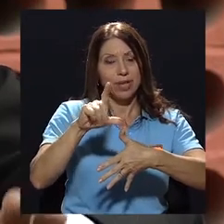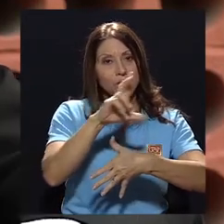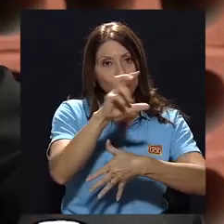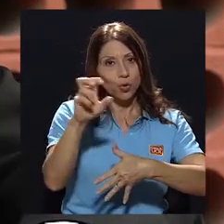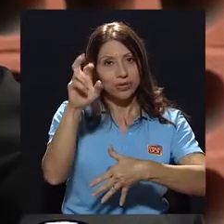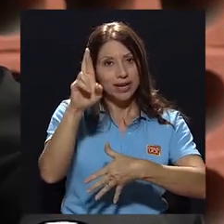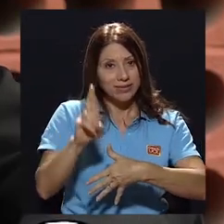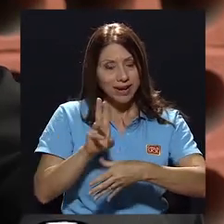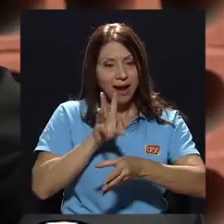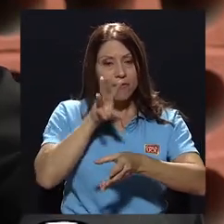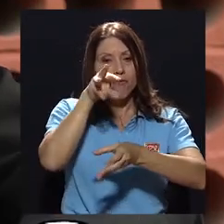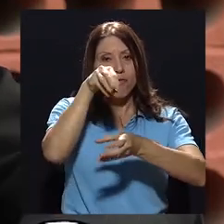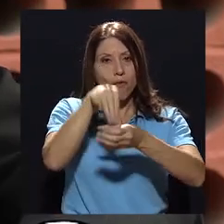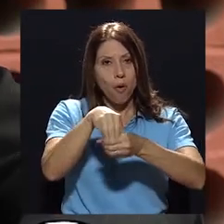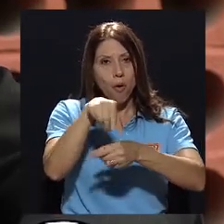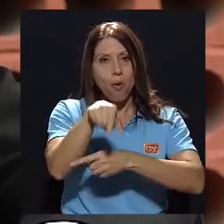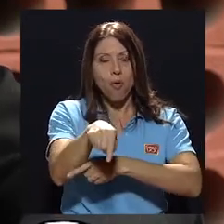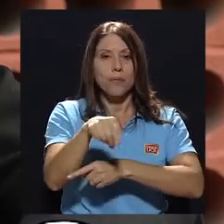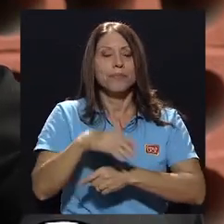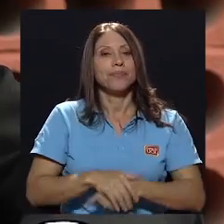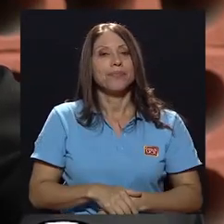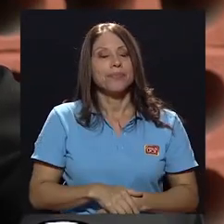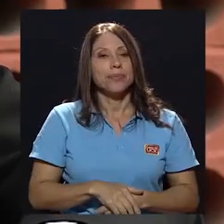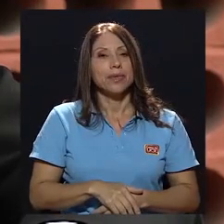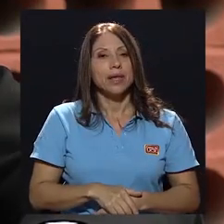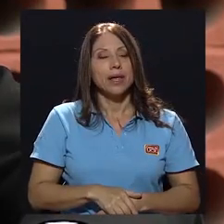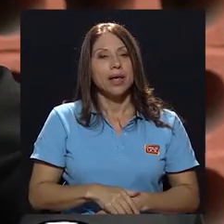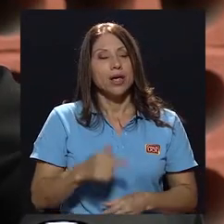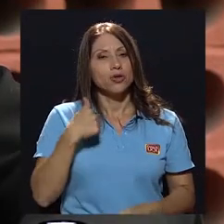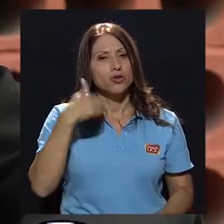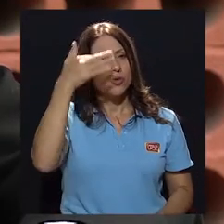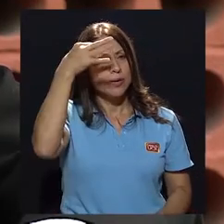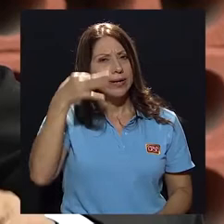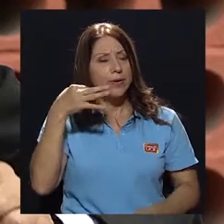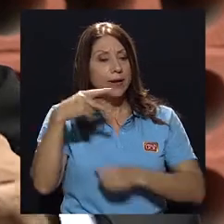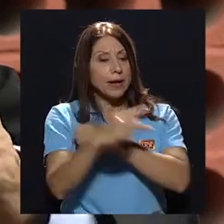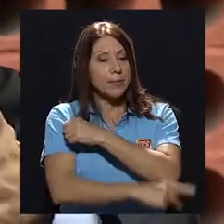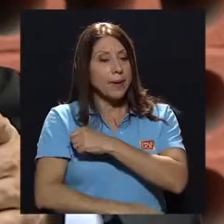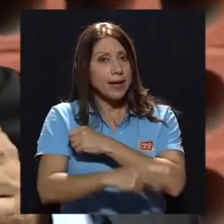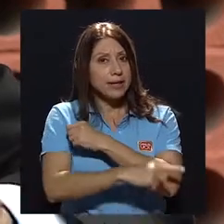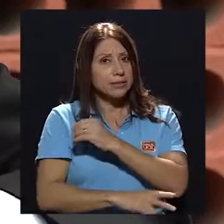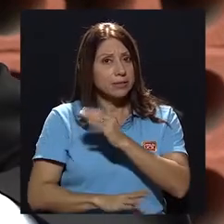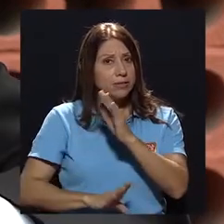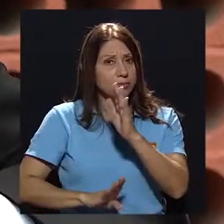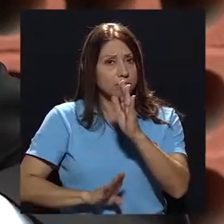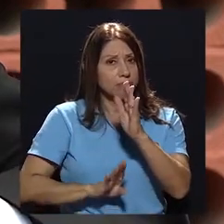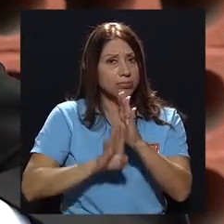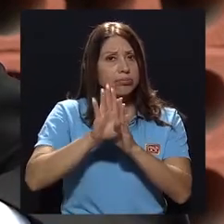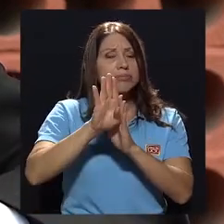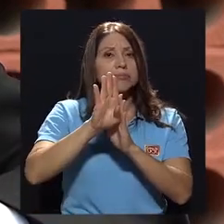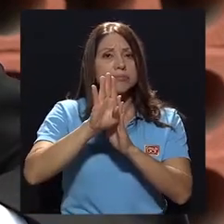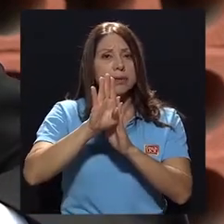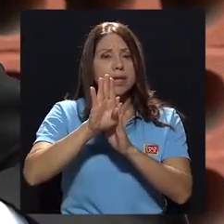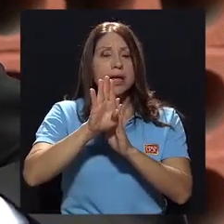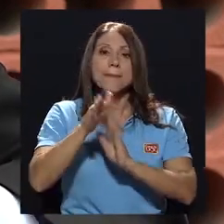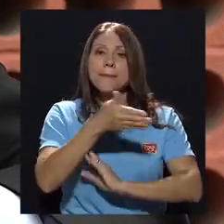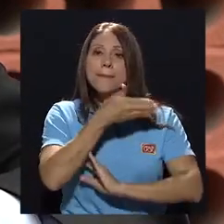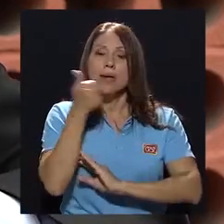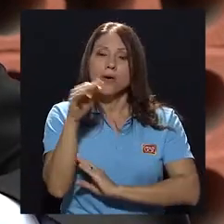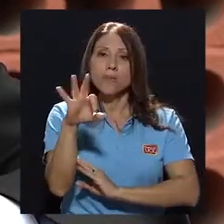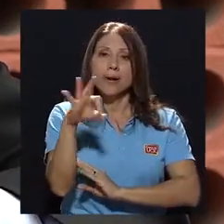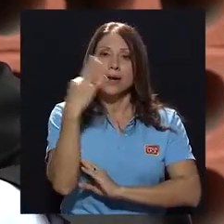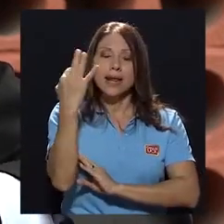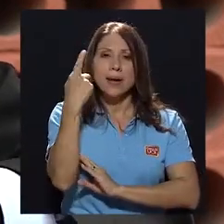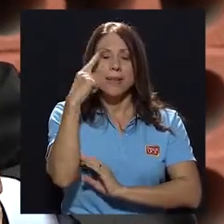la cual Costa Rica, digamos, formó parte, creo que el país dio un avance en definir de una mejor